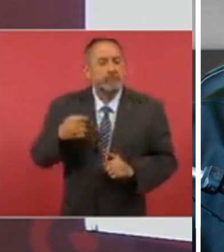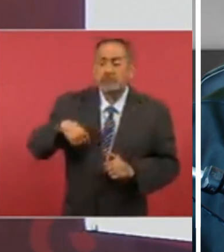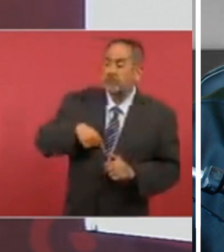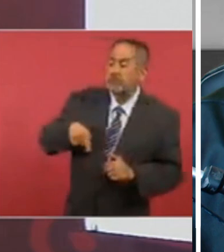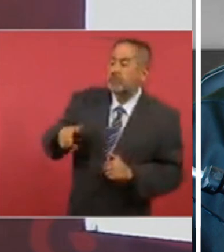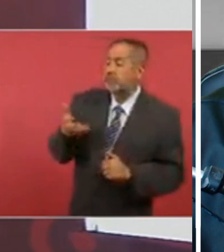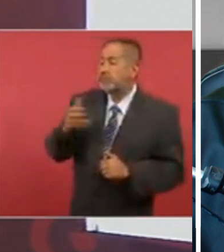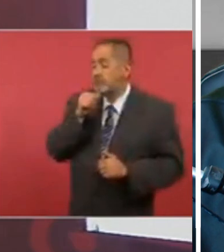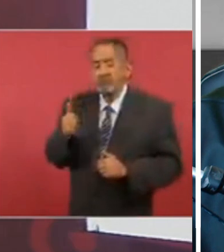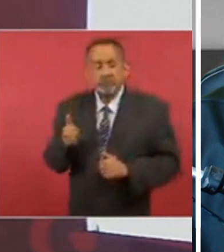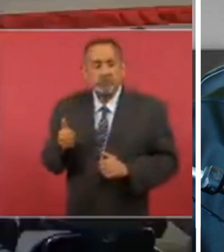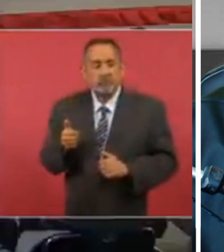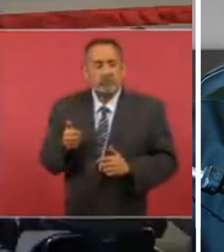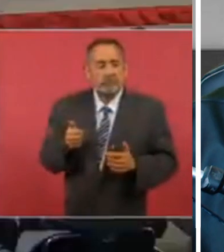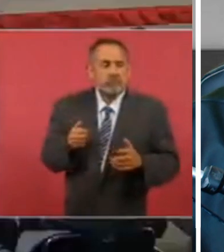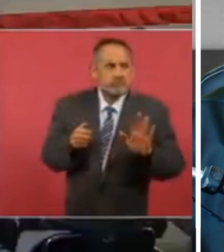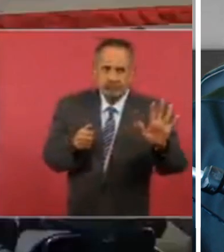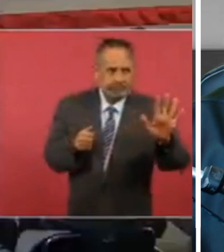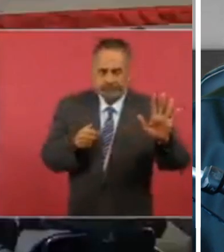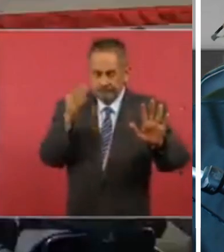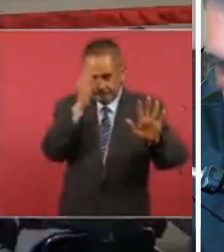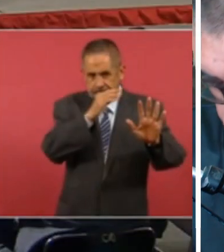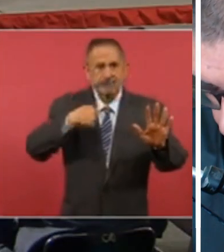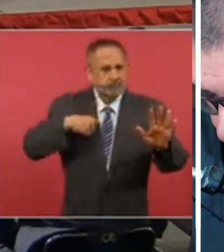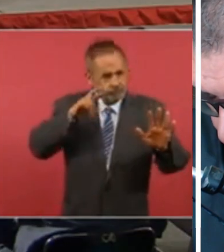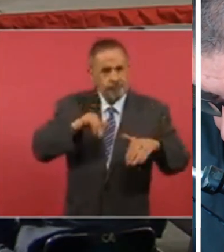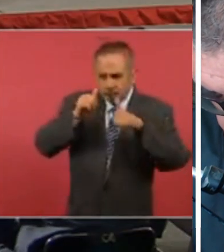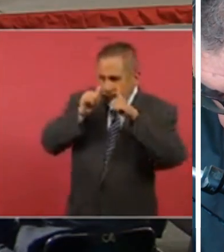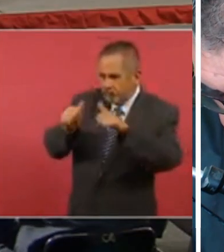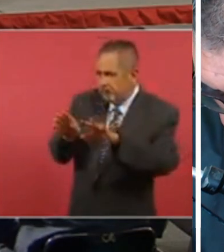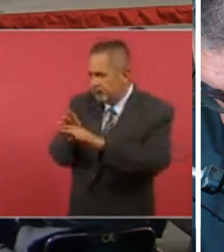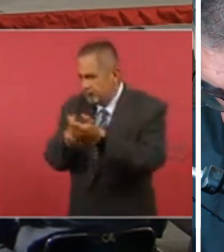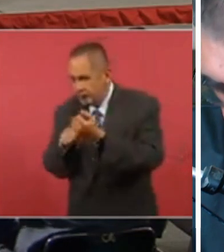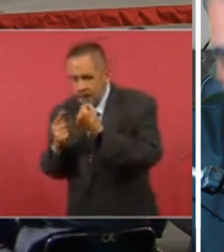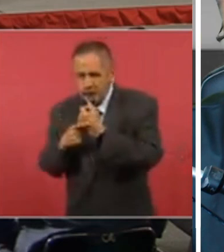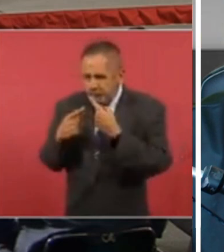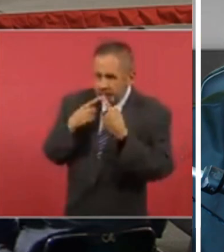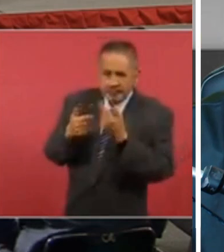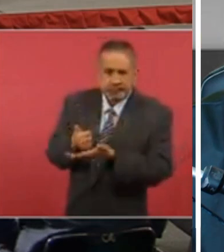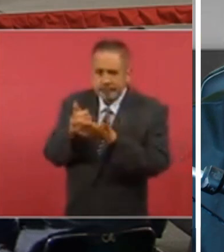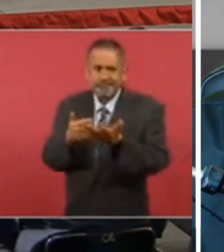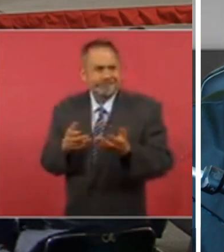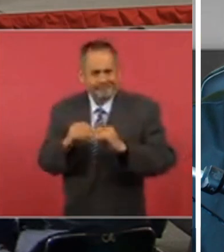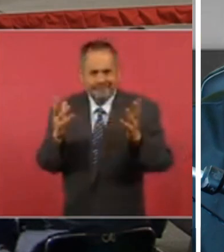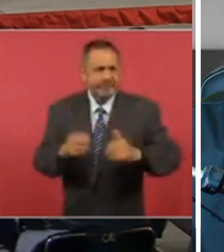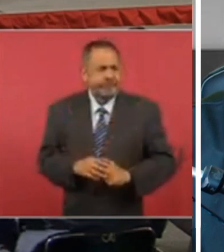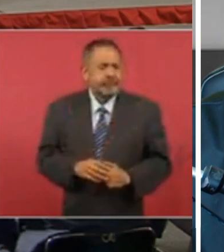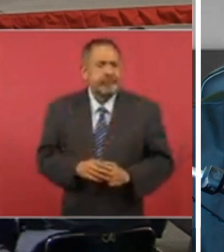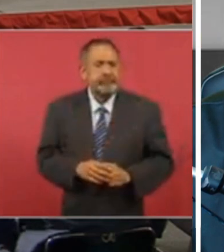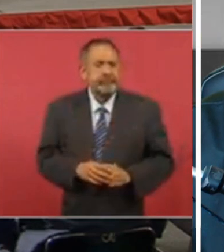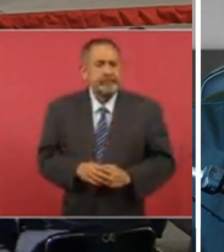atendiendo el problema al contrario si